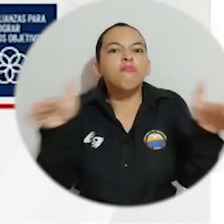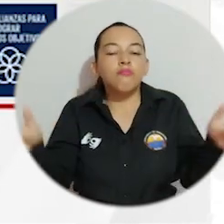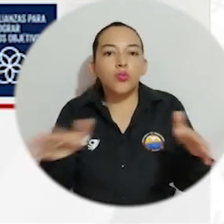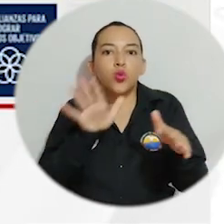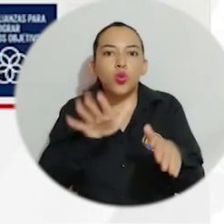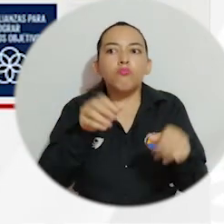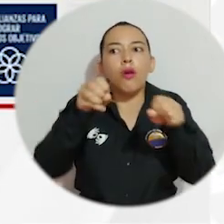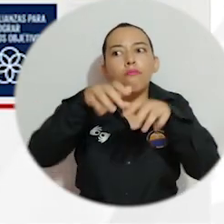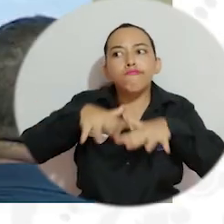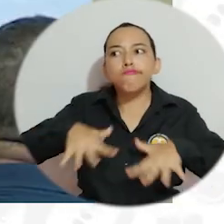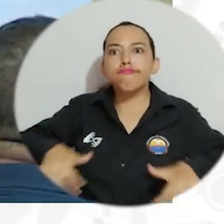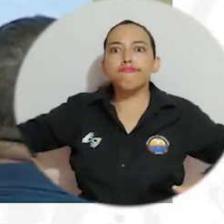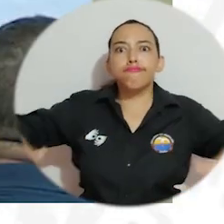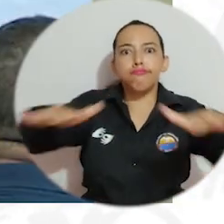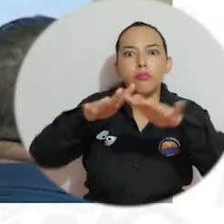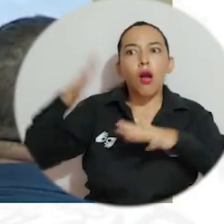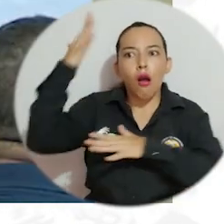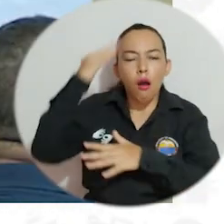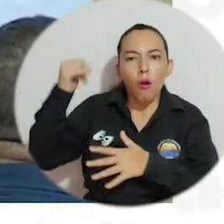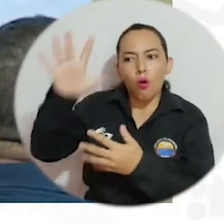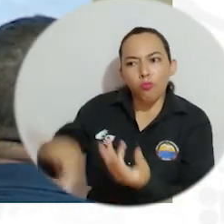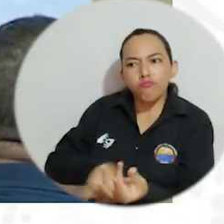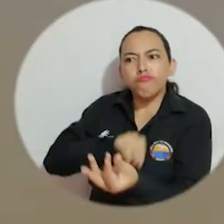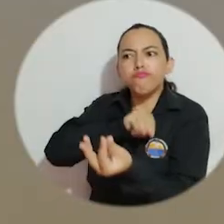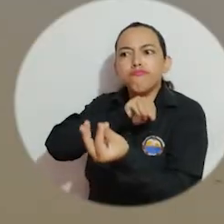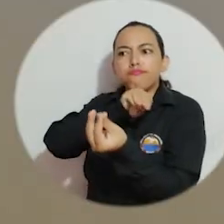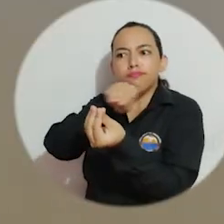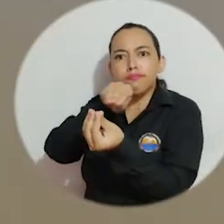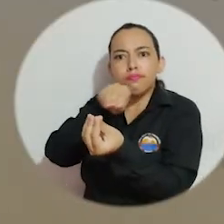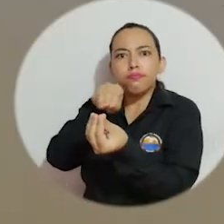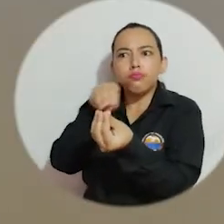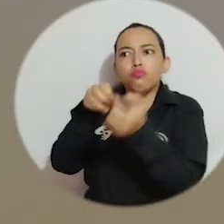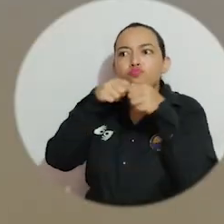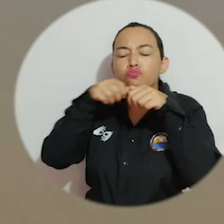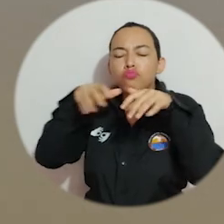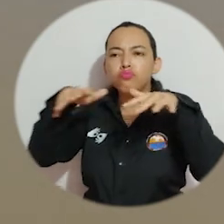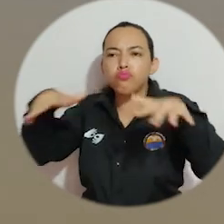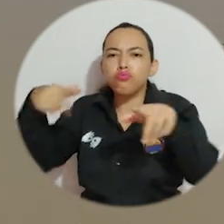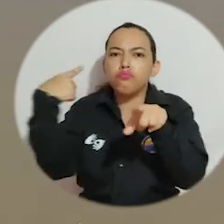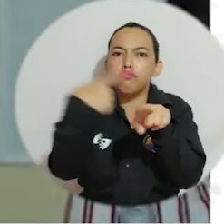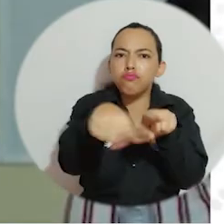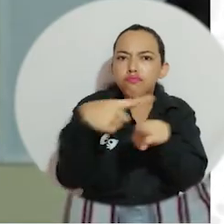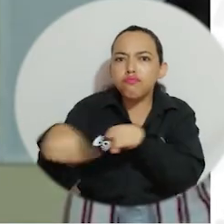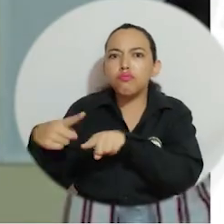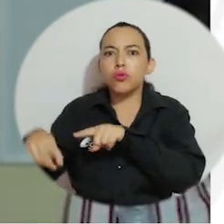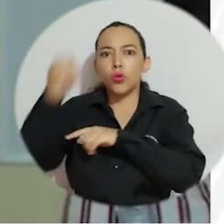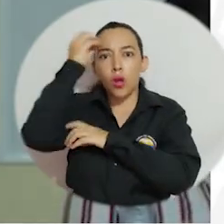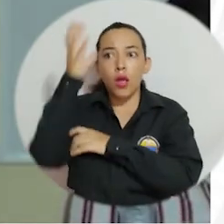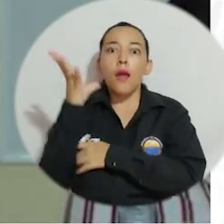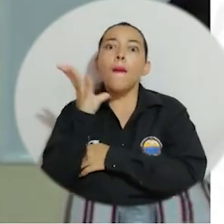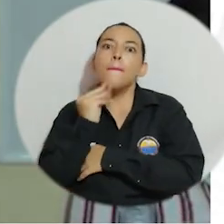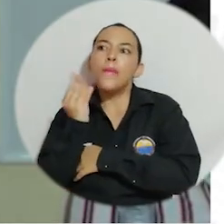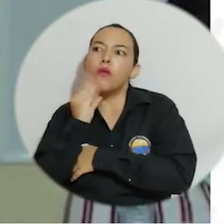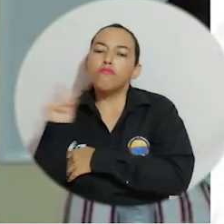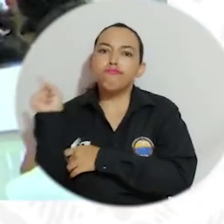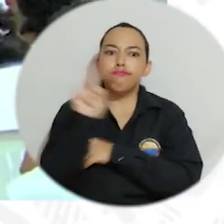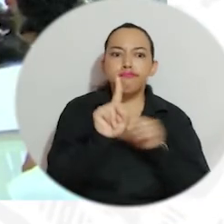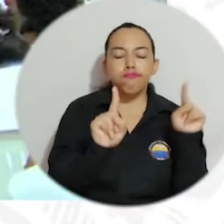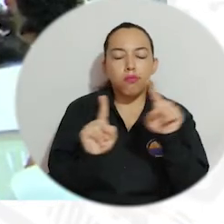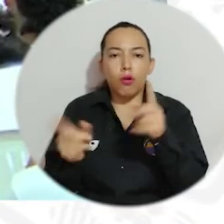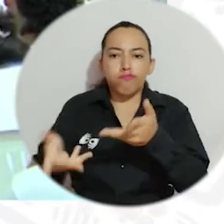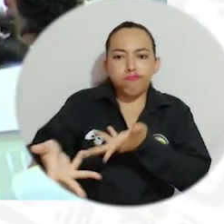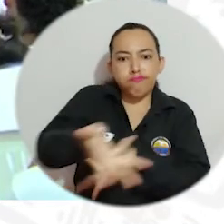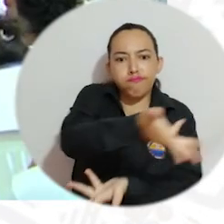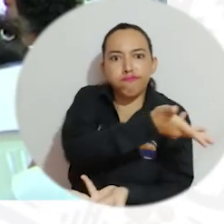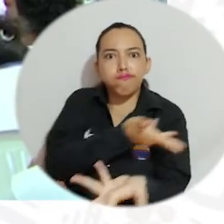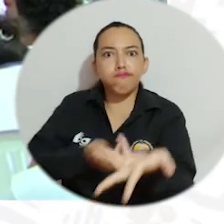Esta cátedra tiene como propósito generar espacios académicos que permitan la formación, divulgación de conocimientos, encuentros de